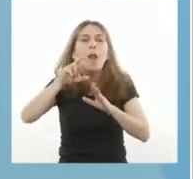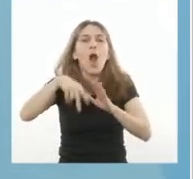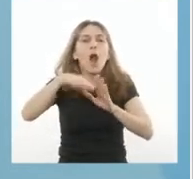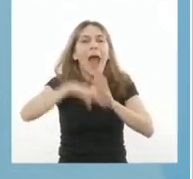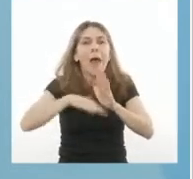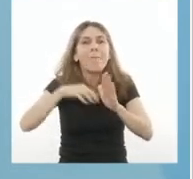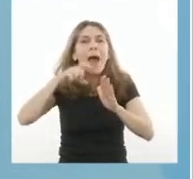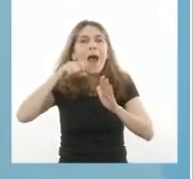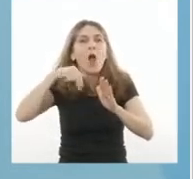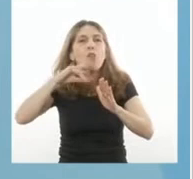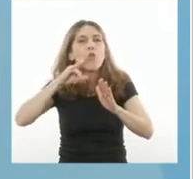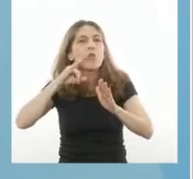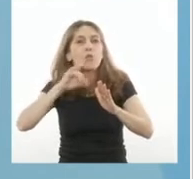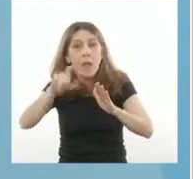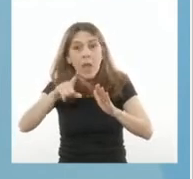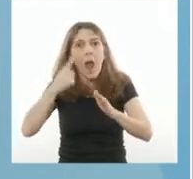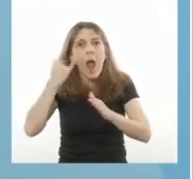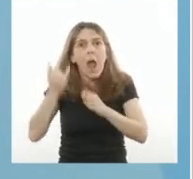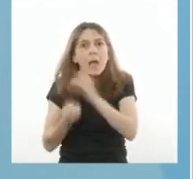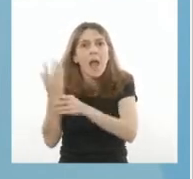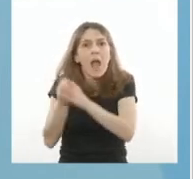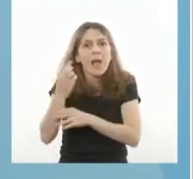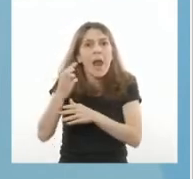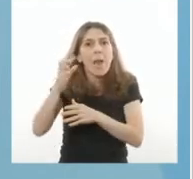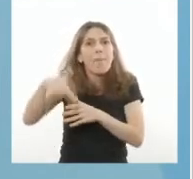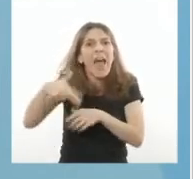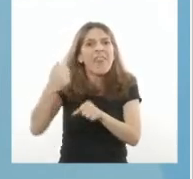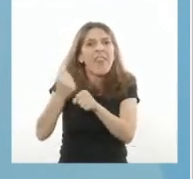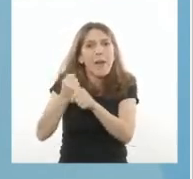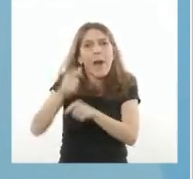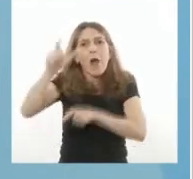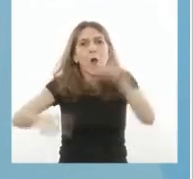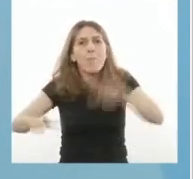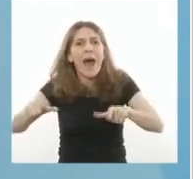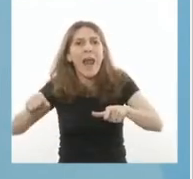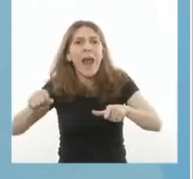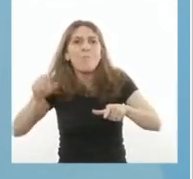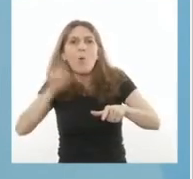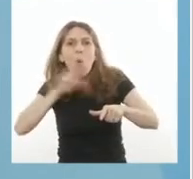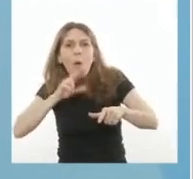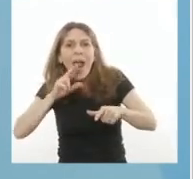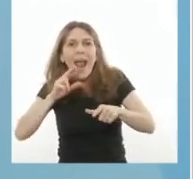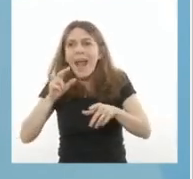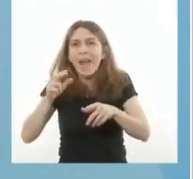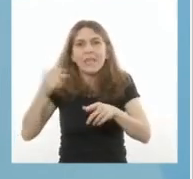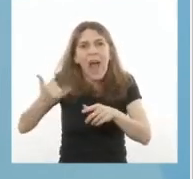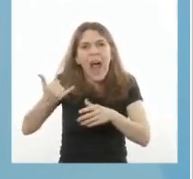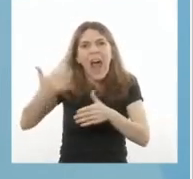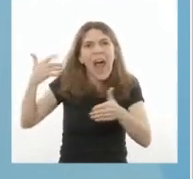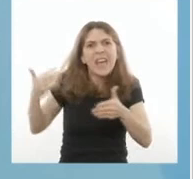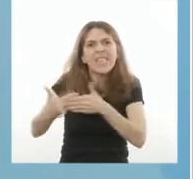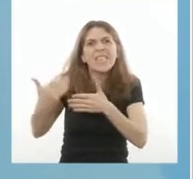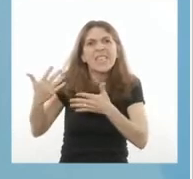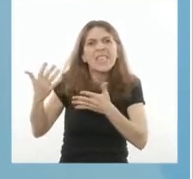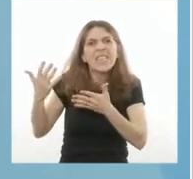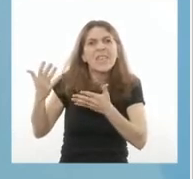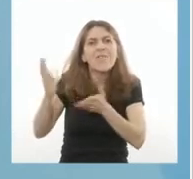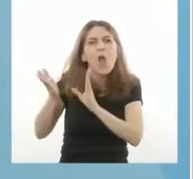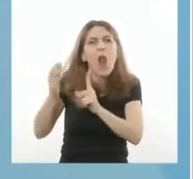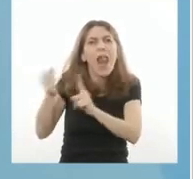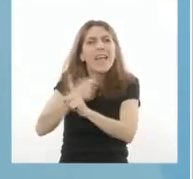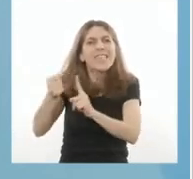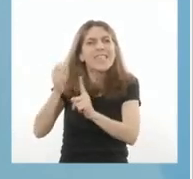proyectos en los que participan mujeres y diversidades que hayan atravesado situaciones de violencia de género.